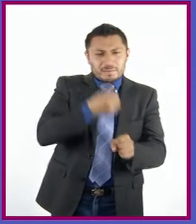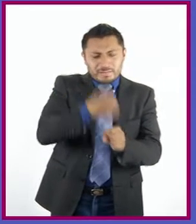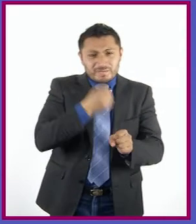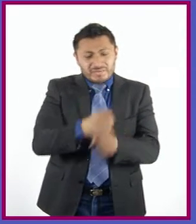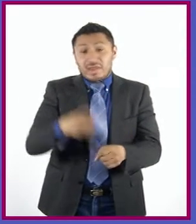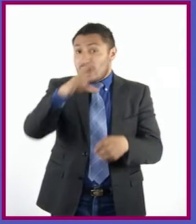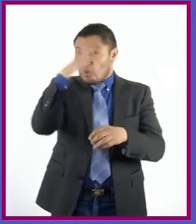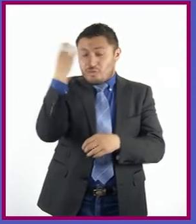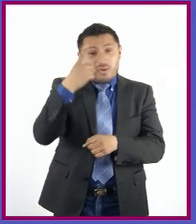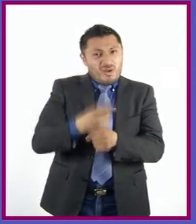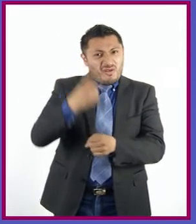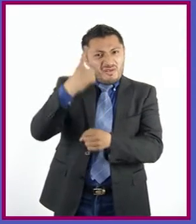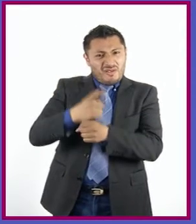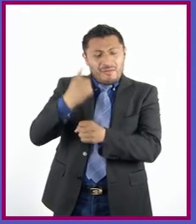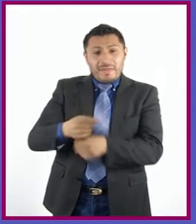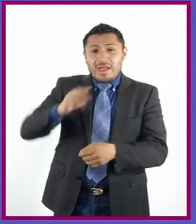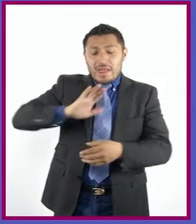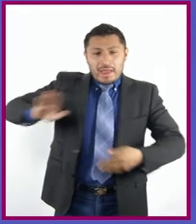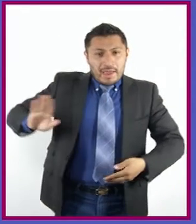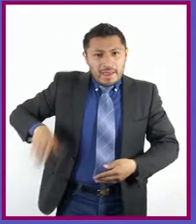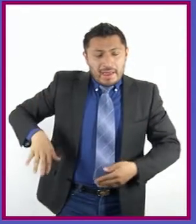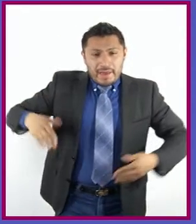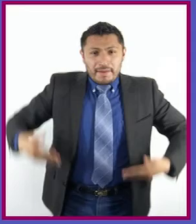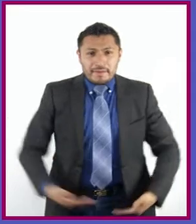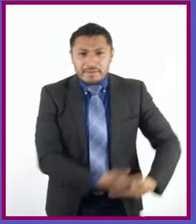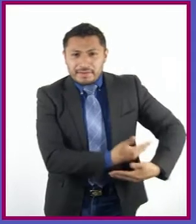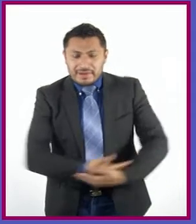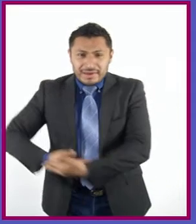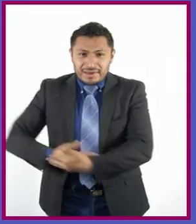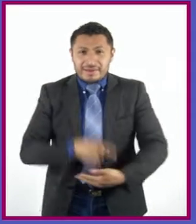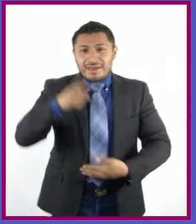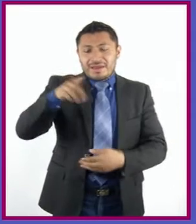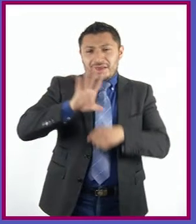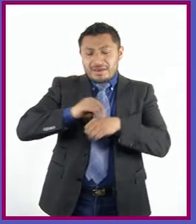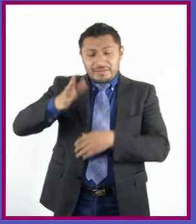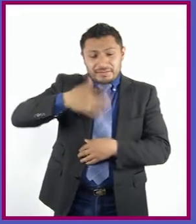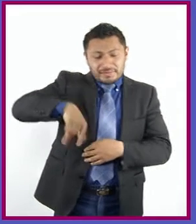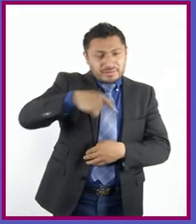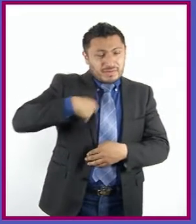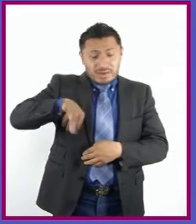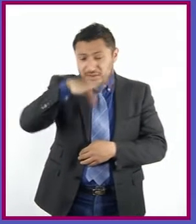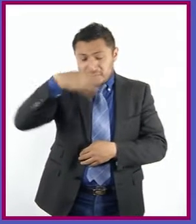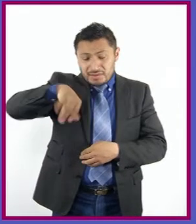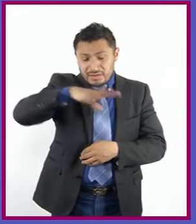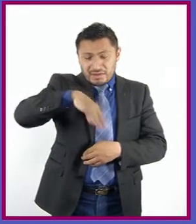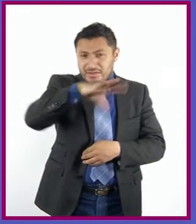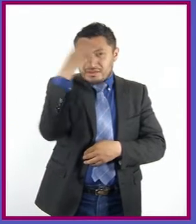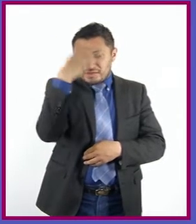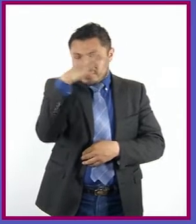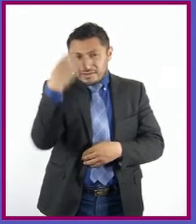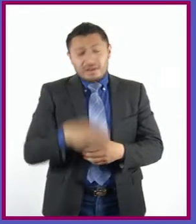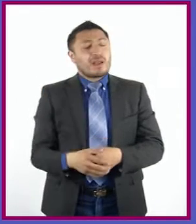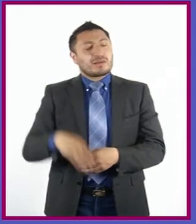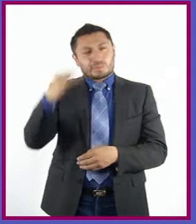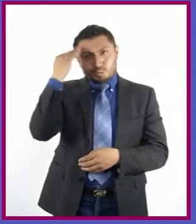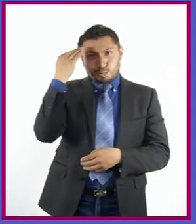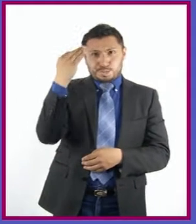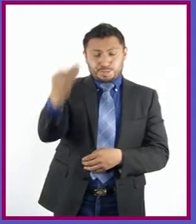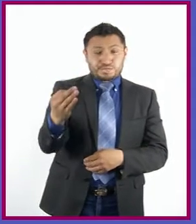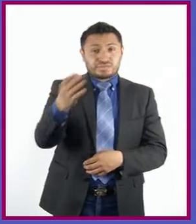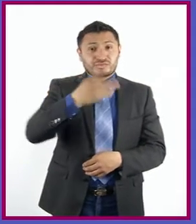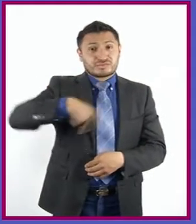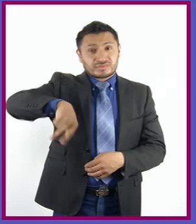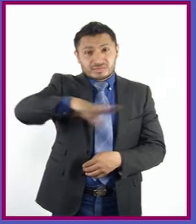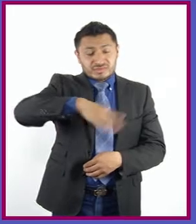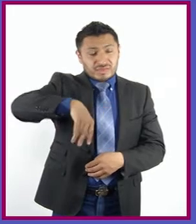primeras de recién nacida. ¡Deja que busque! Fue por el álbum y se tardó un largo rato. Volvió